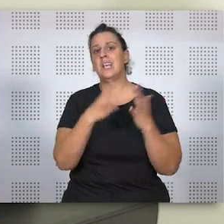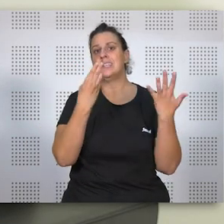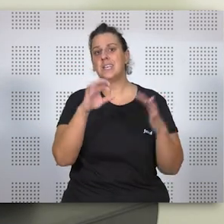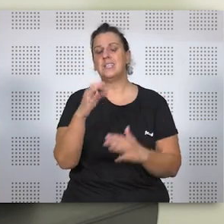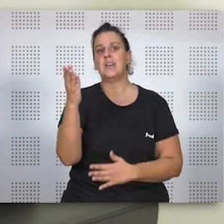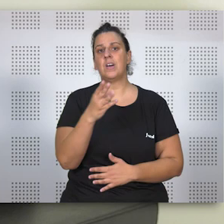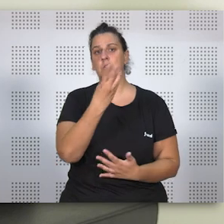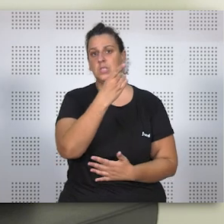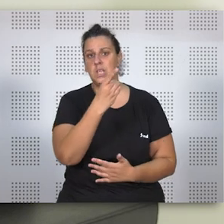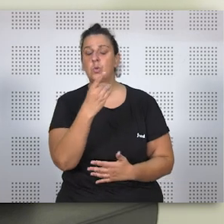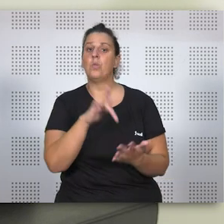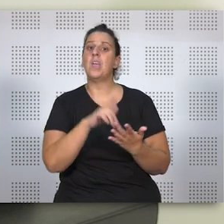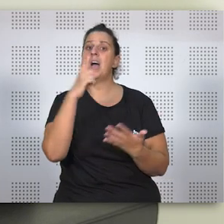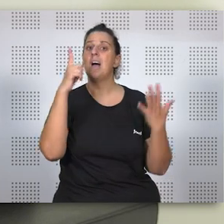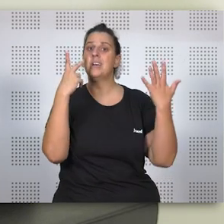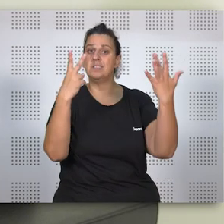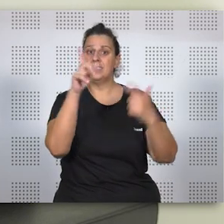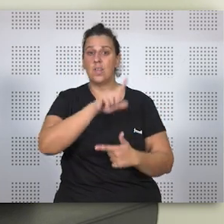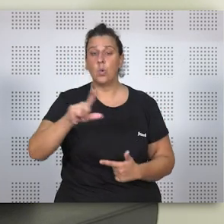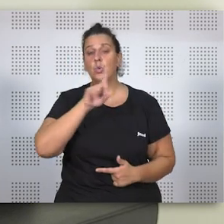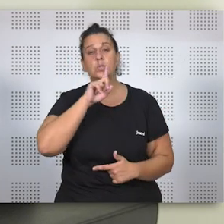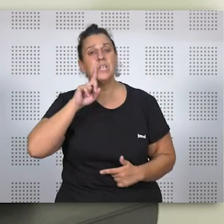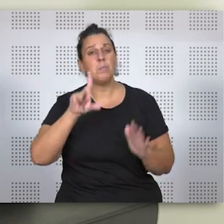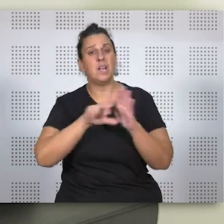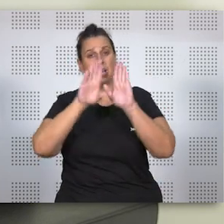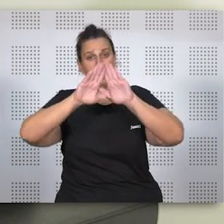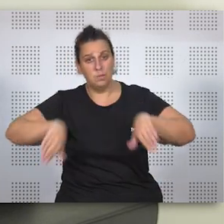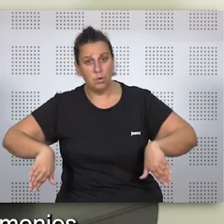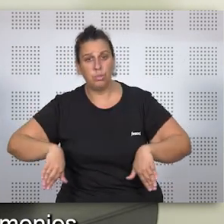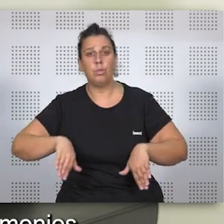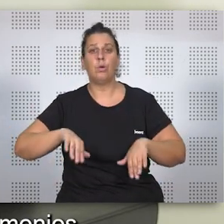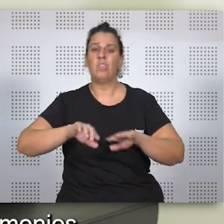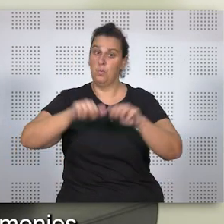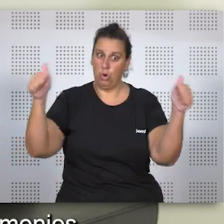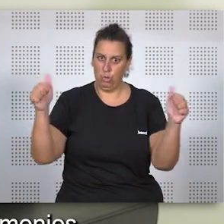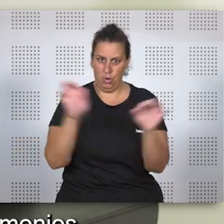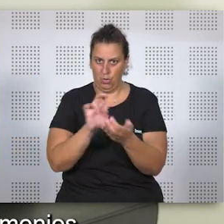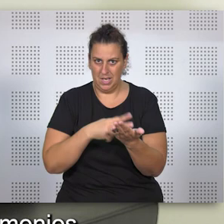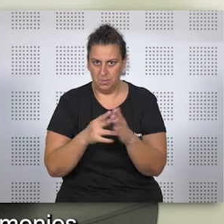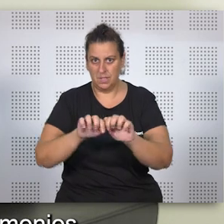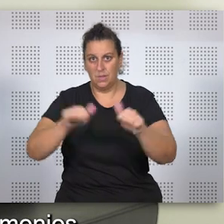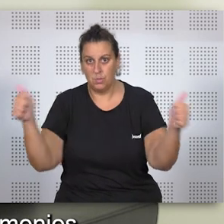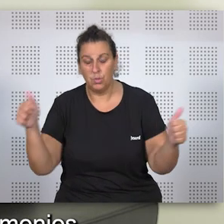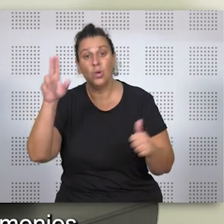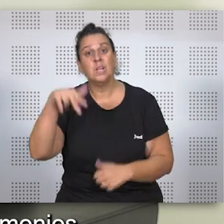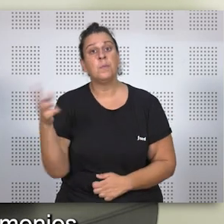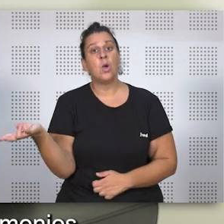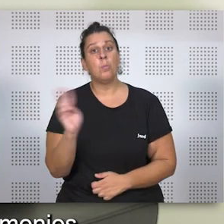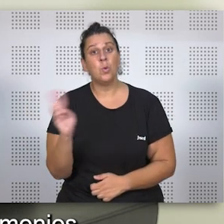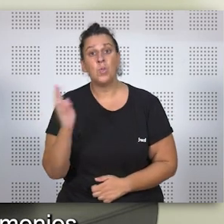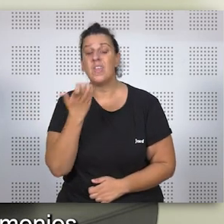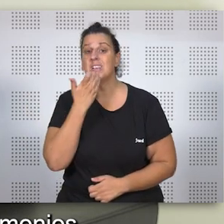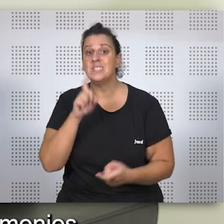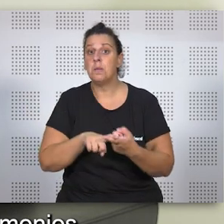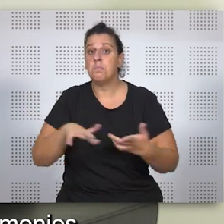81 de 7 de julio, la llamada ley del divorcio, y más recientemente también hay viudedad de cónyuges superstites de matrimonios